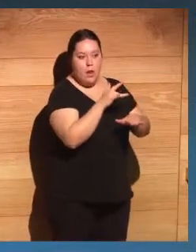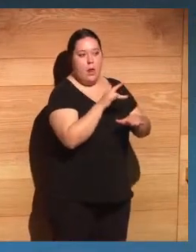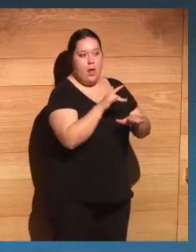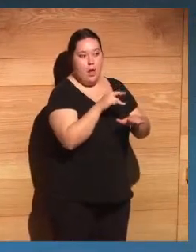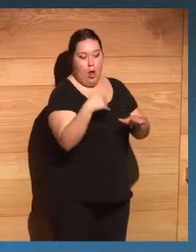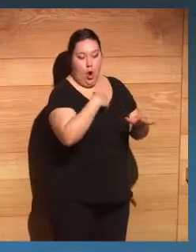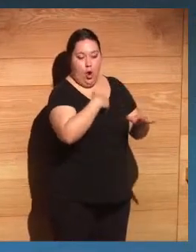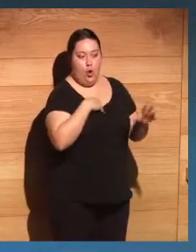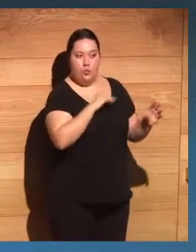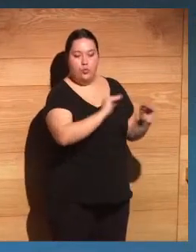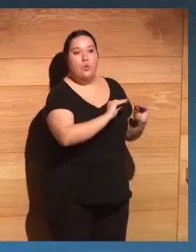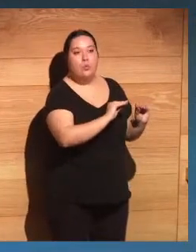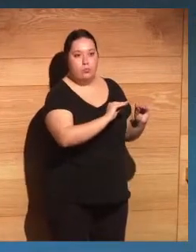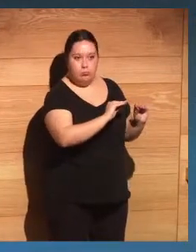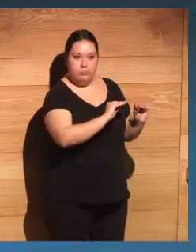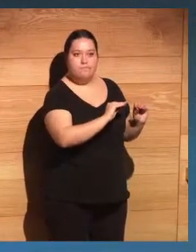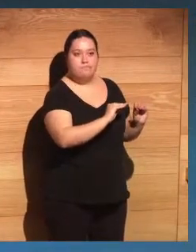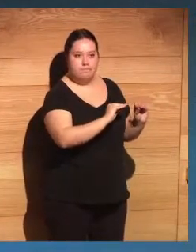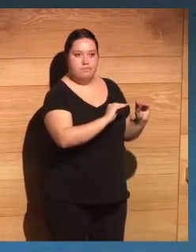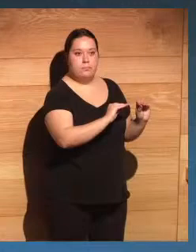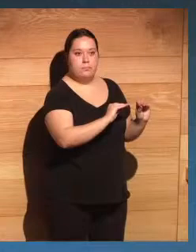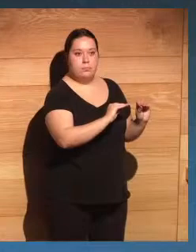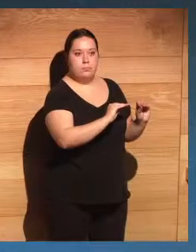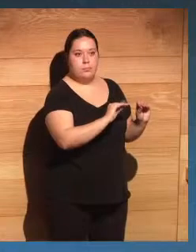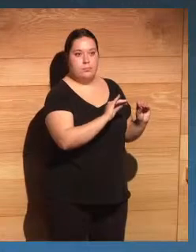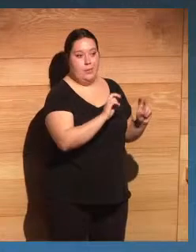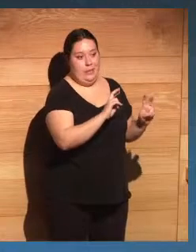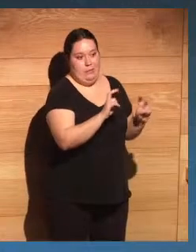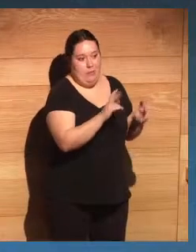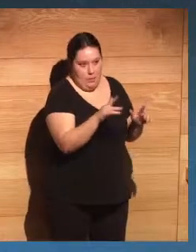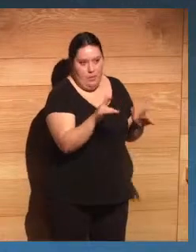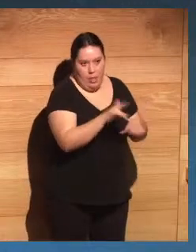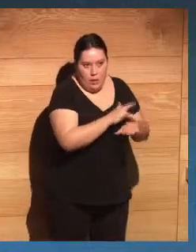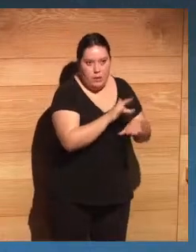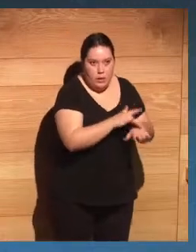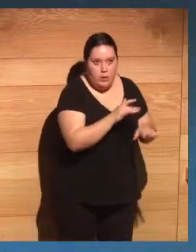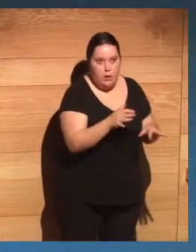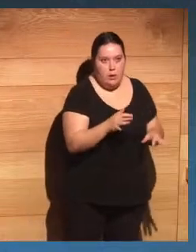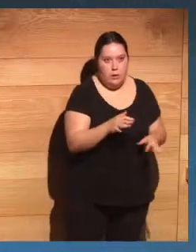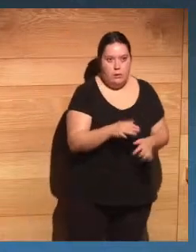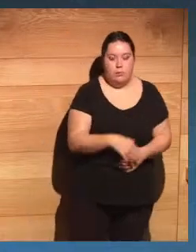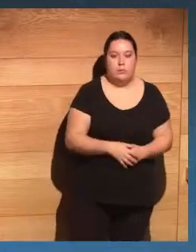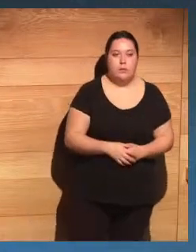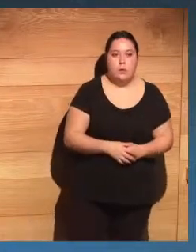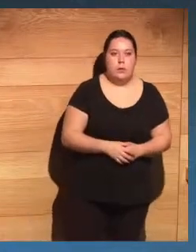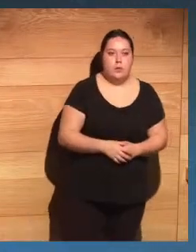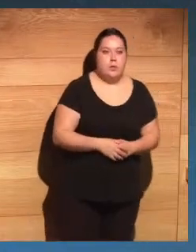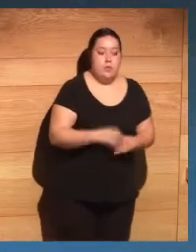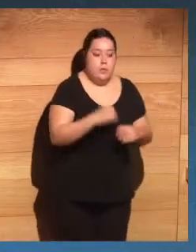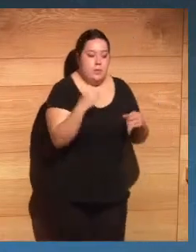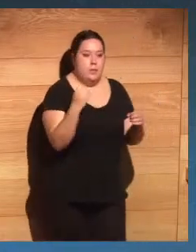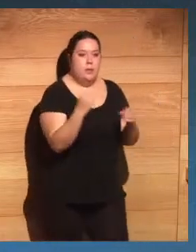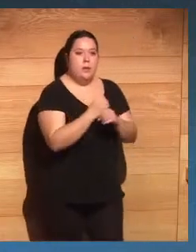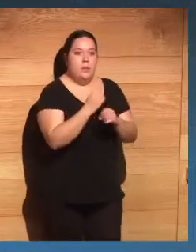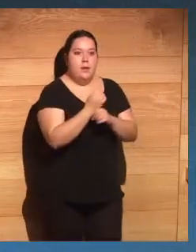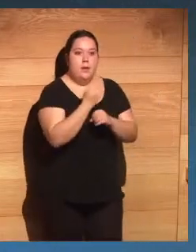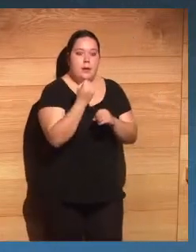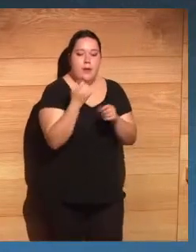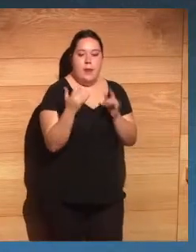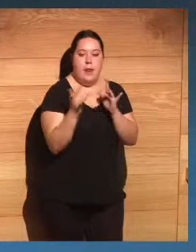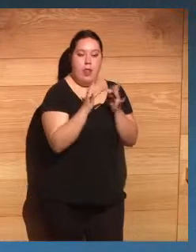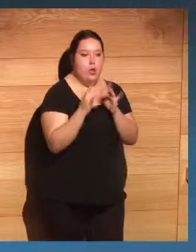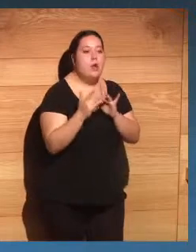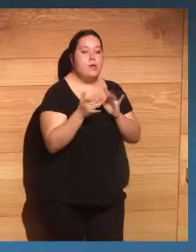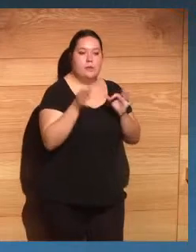papel que se está planteando con la digitalización y sobre todo con unas nuevas relaciones laborales, pues claramente